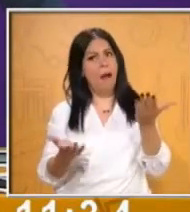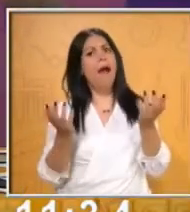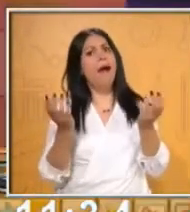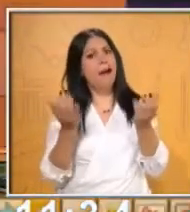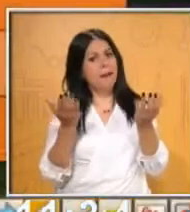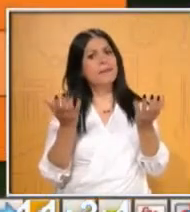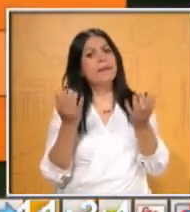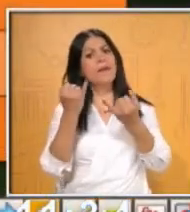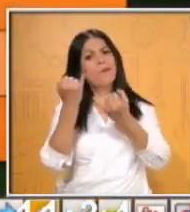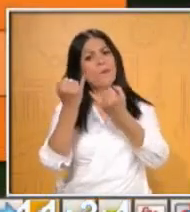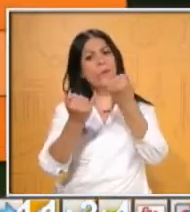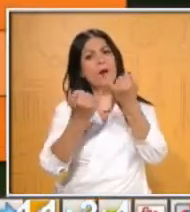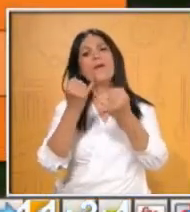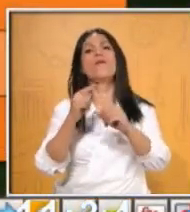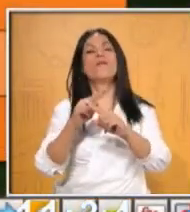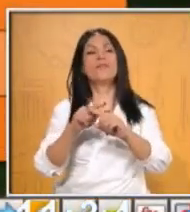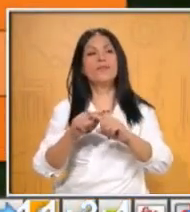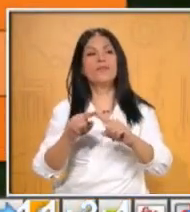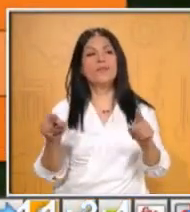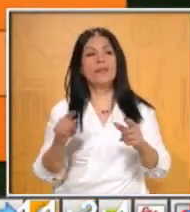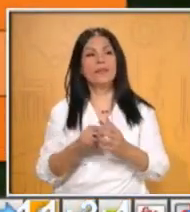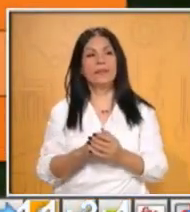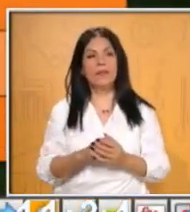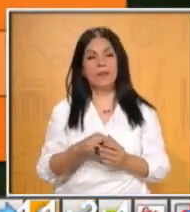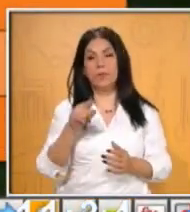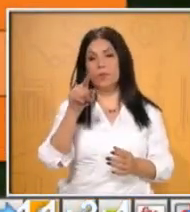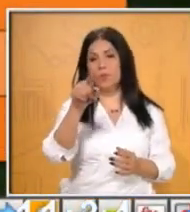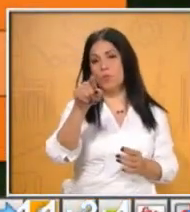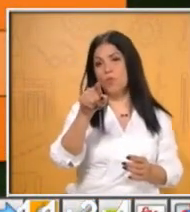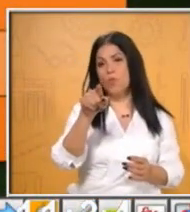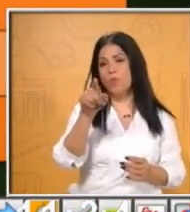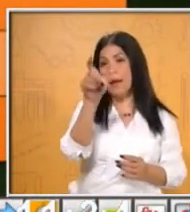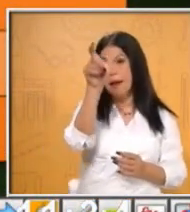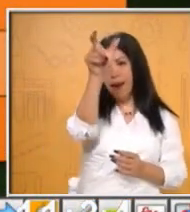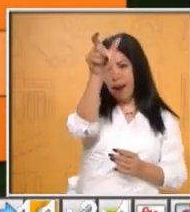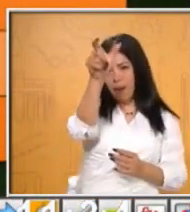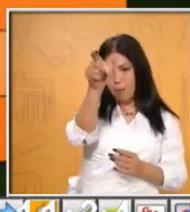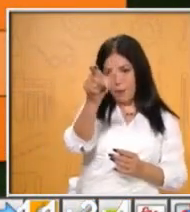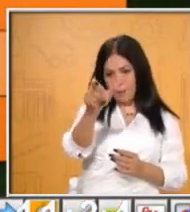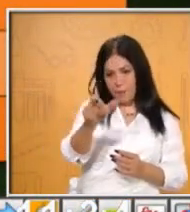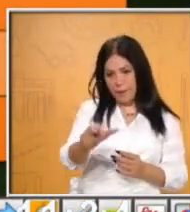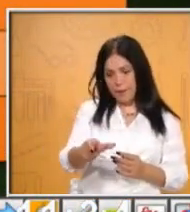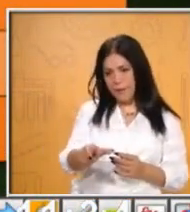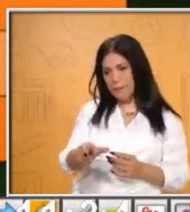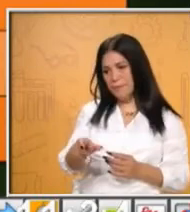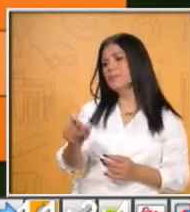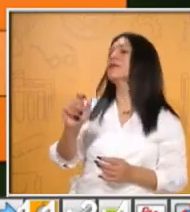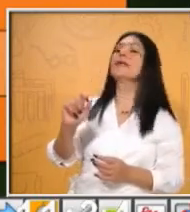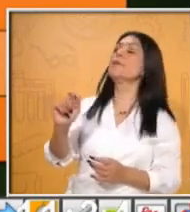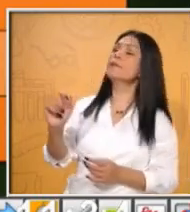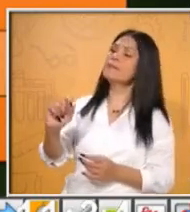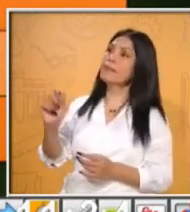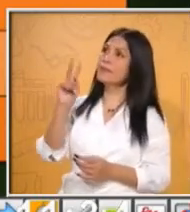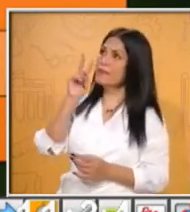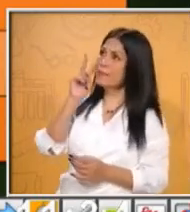¿Qué es lo que vas a hacer? Vas a poner en la primer columna, si pueden